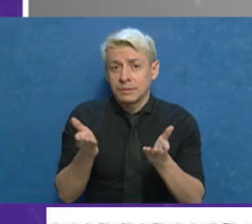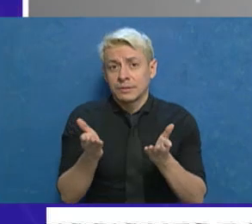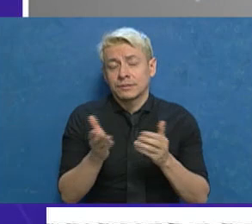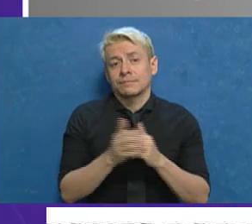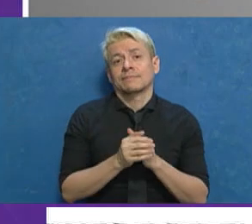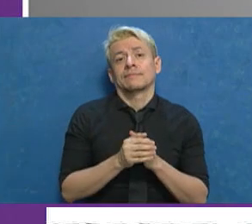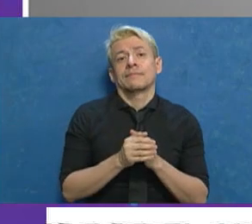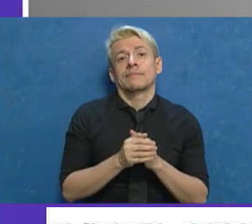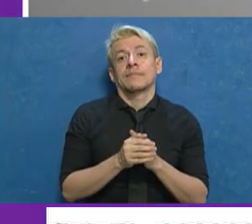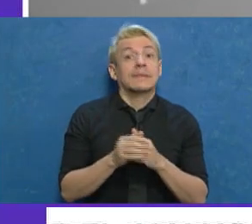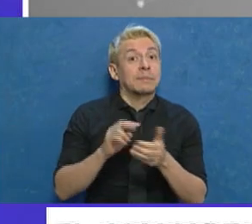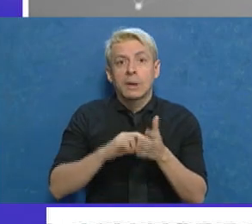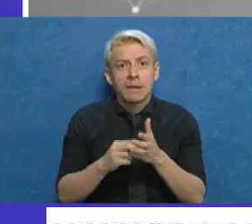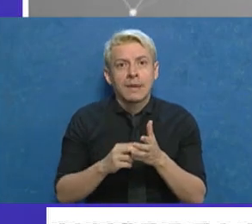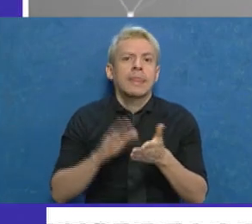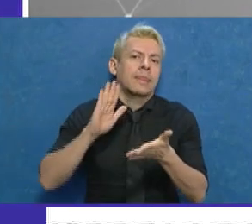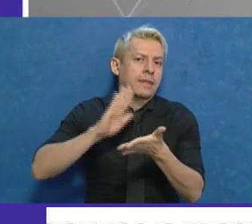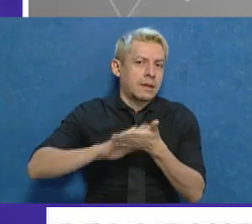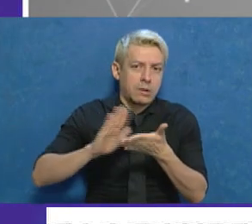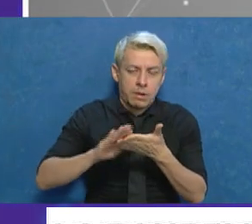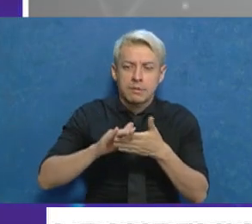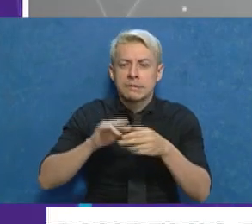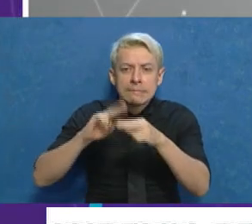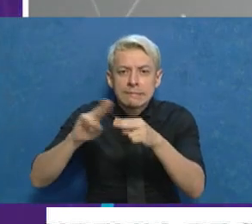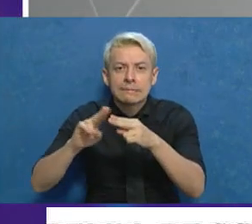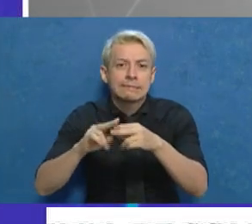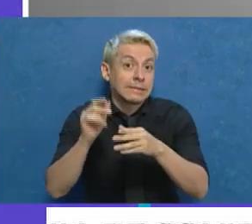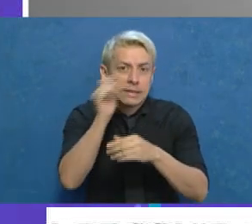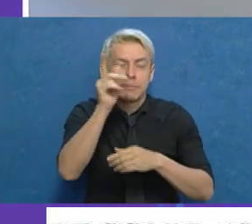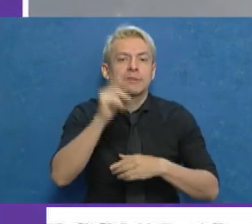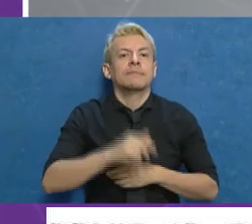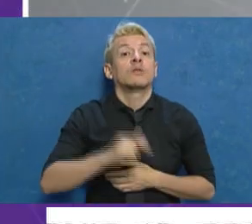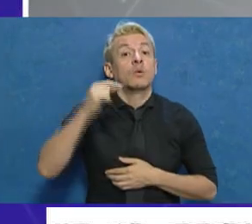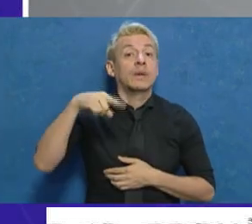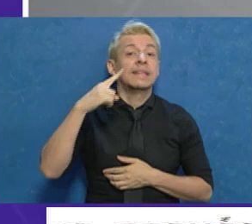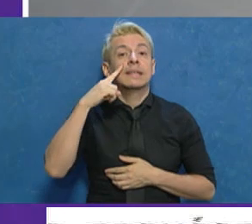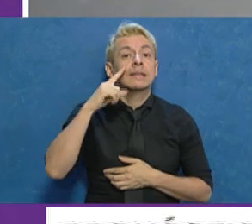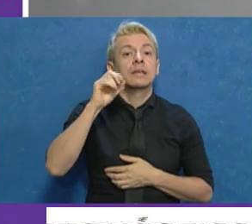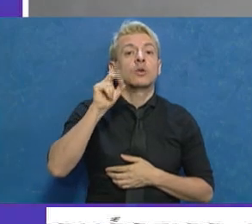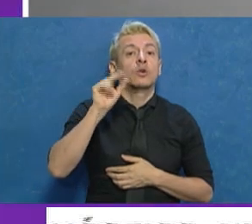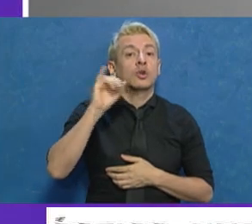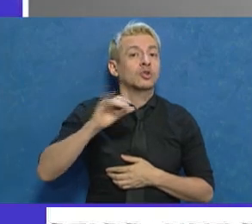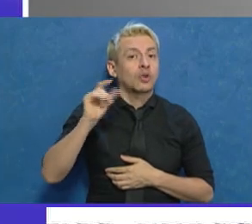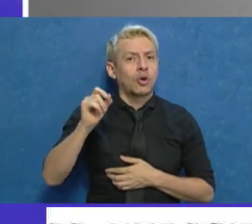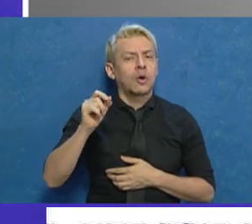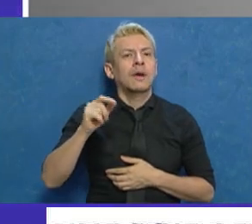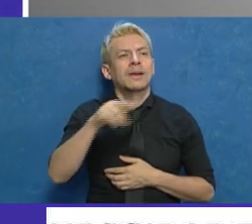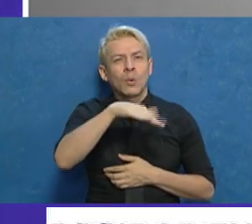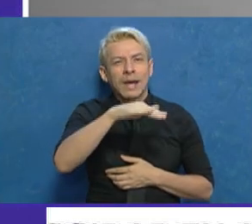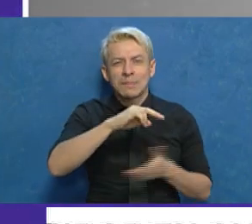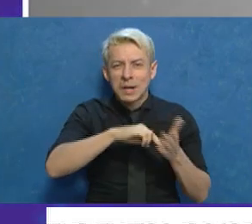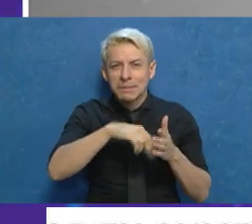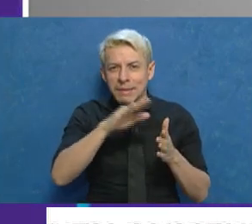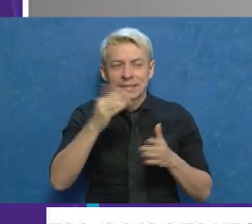restablecerlo cuanto antes. Esta mañana estuvo Orozco recorriendo las zonas más afectadas y trabajaron también junto con